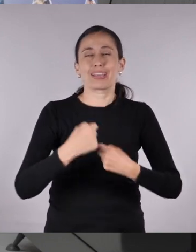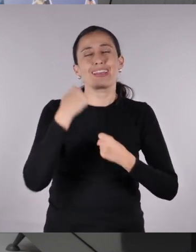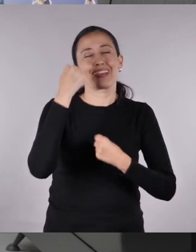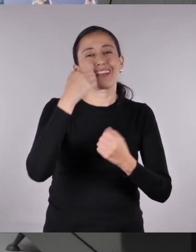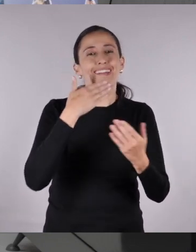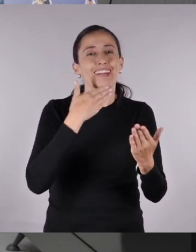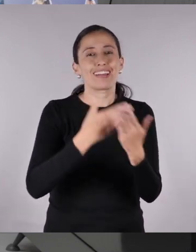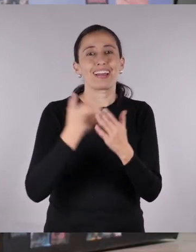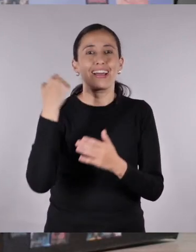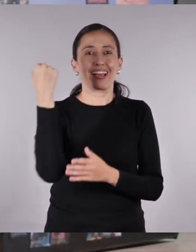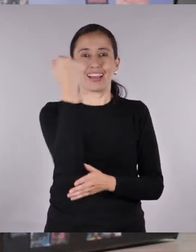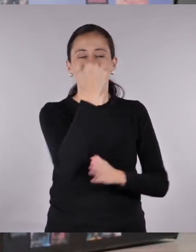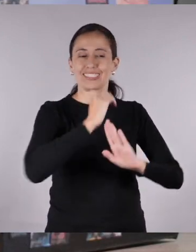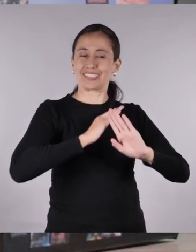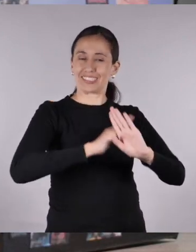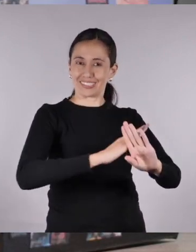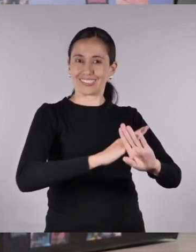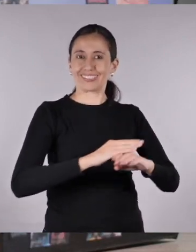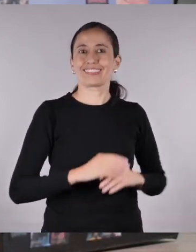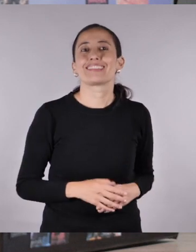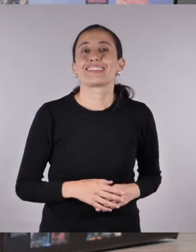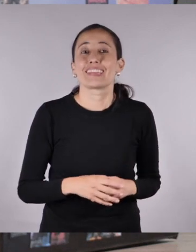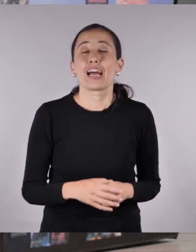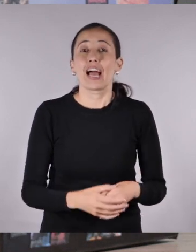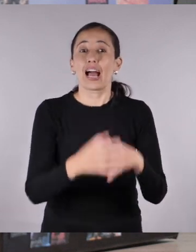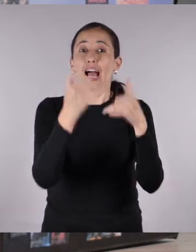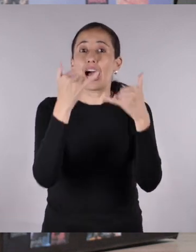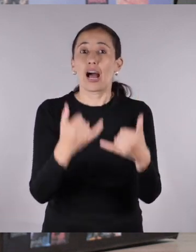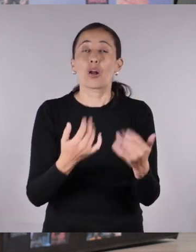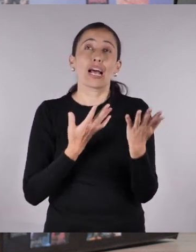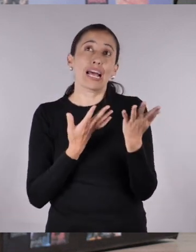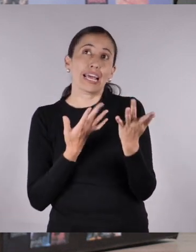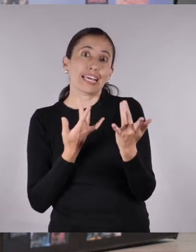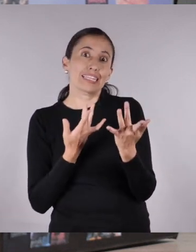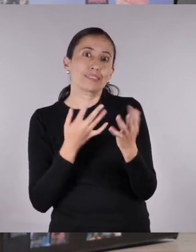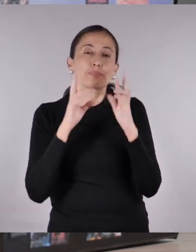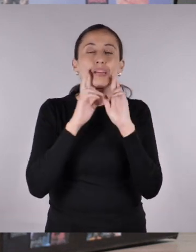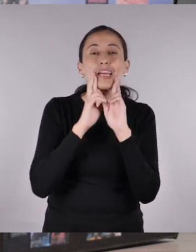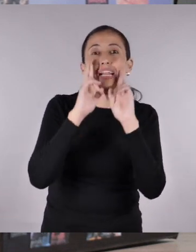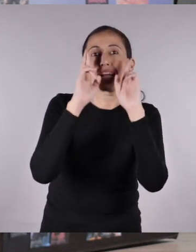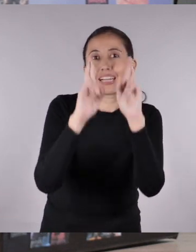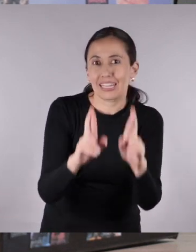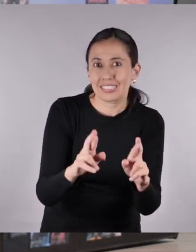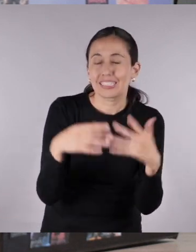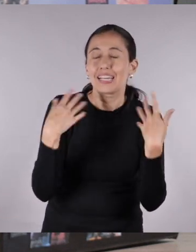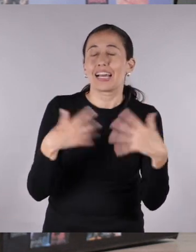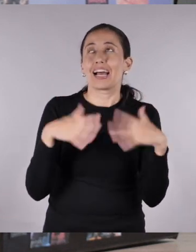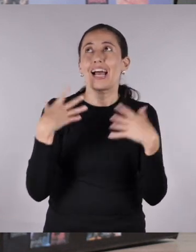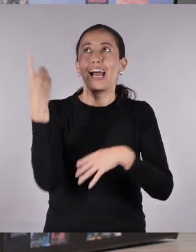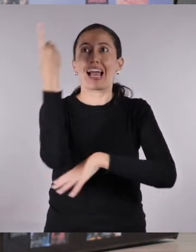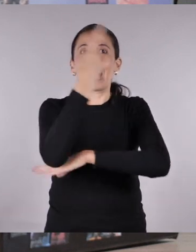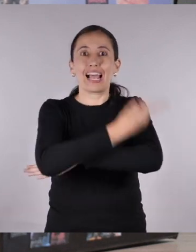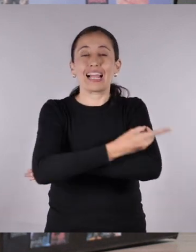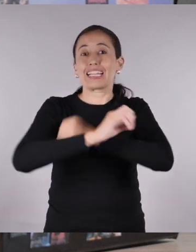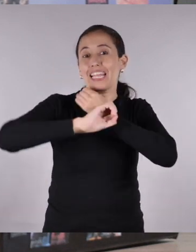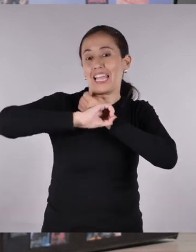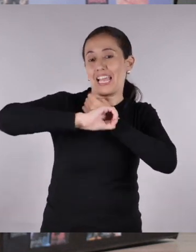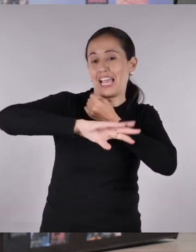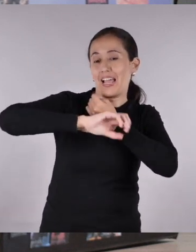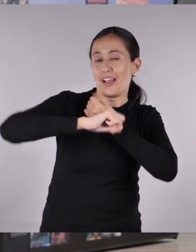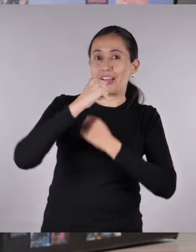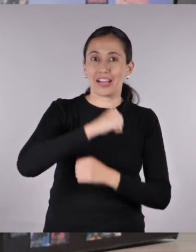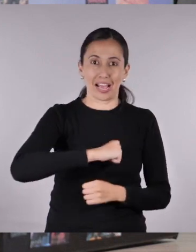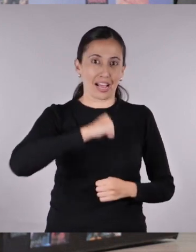exigir lo que me merezco, para defender mis derechos. Ahora solo debo esperar a que sea el día en el que publican los